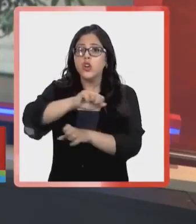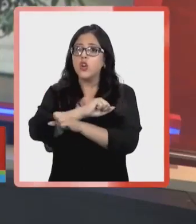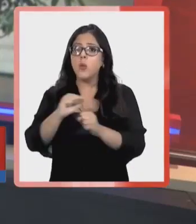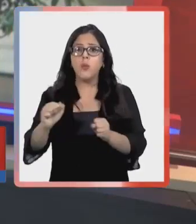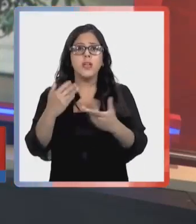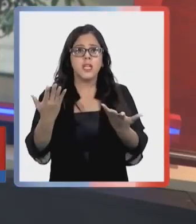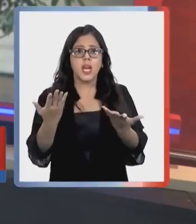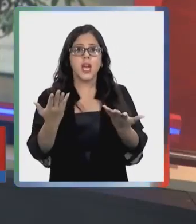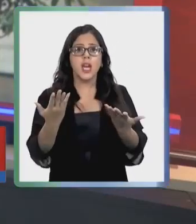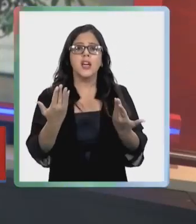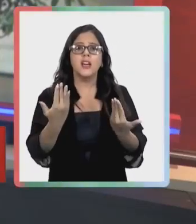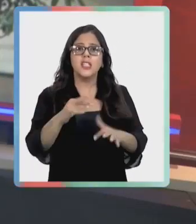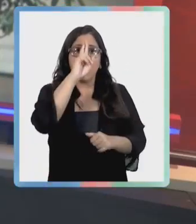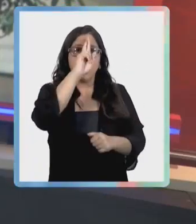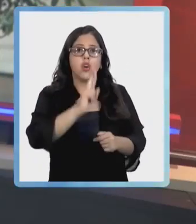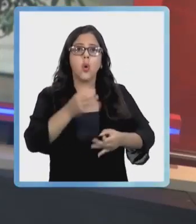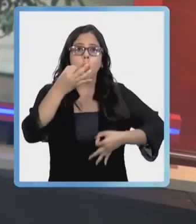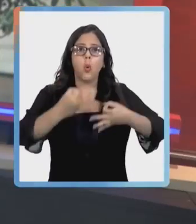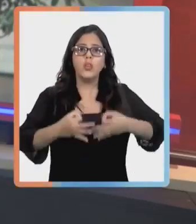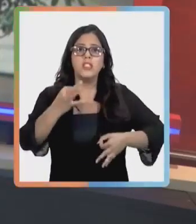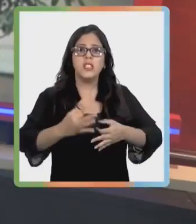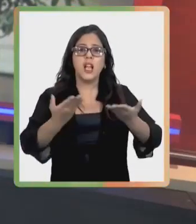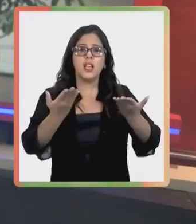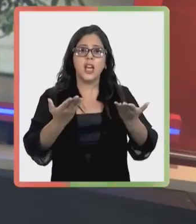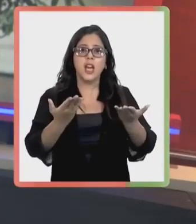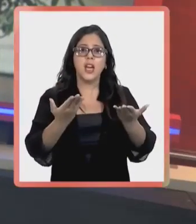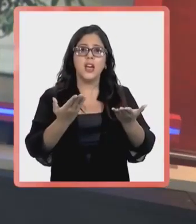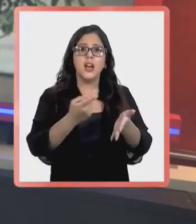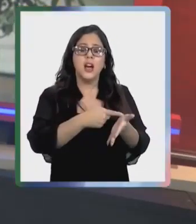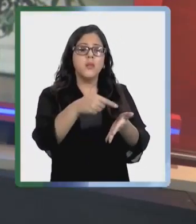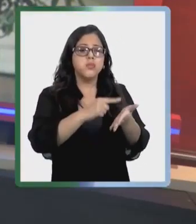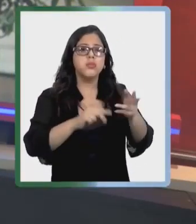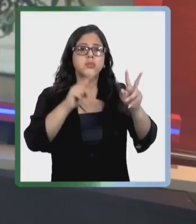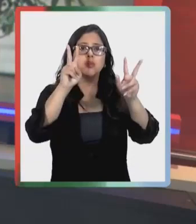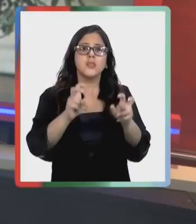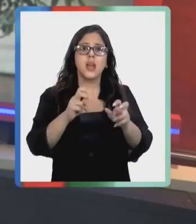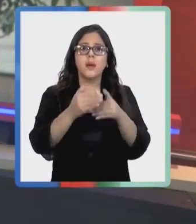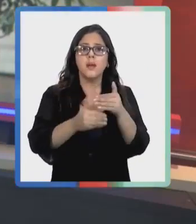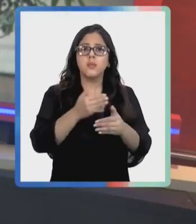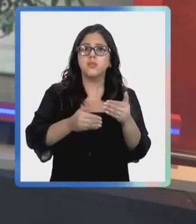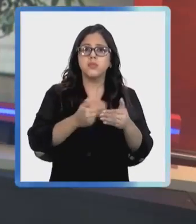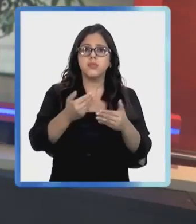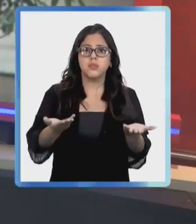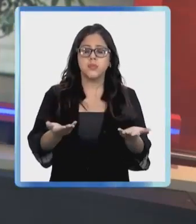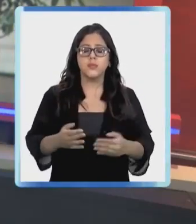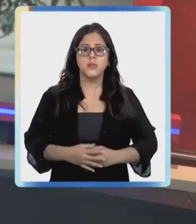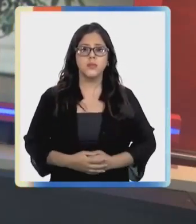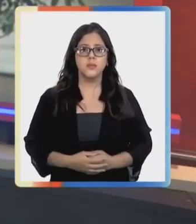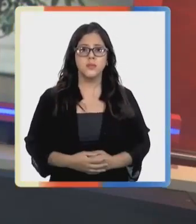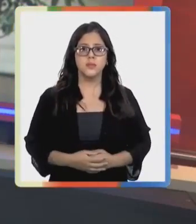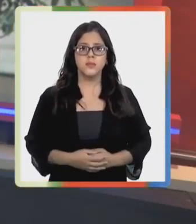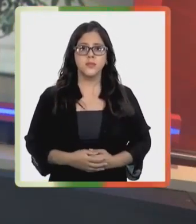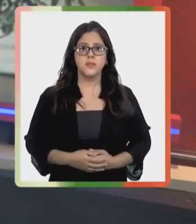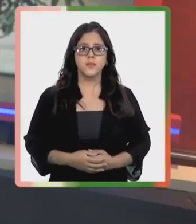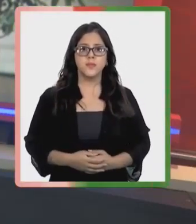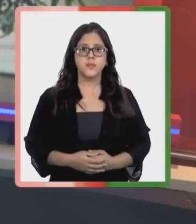Congreso pueden ejercer funciones judiciales ni abocarse a revivir causas pendientes o procesos fenecidos.